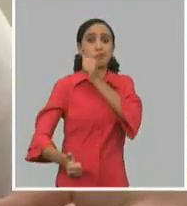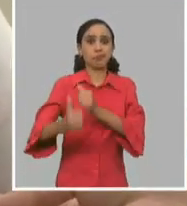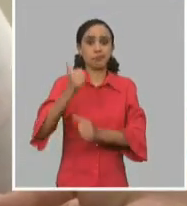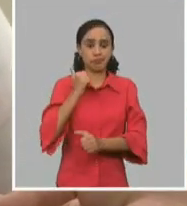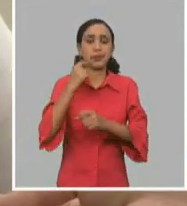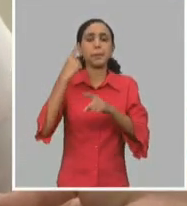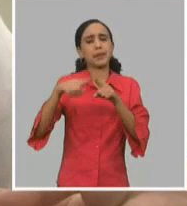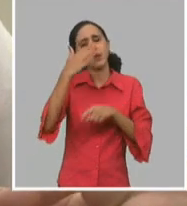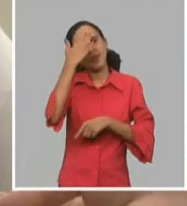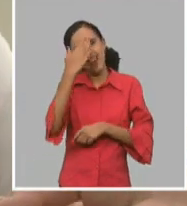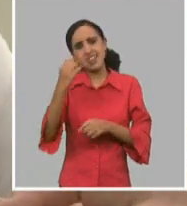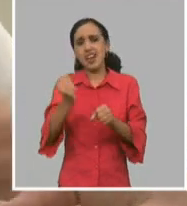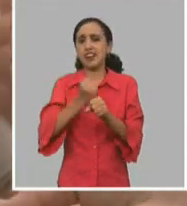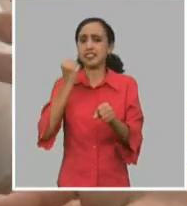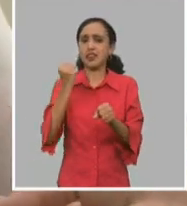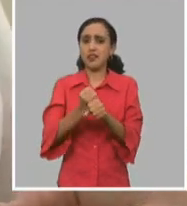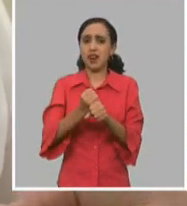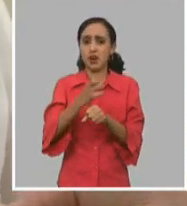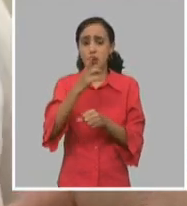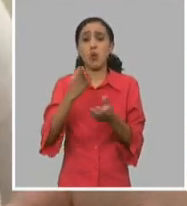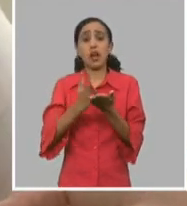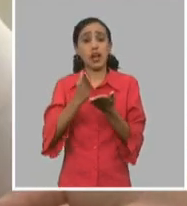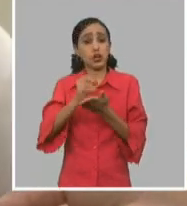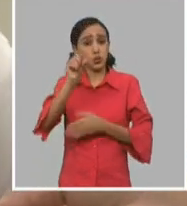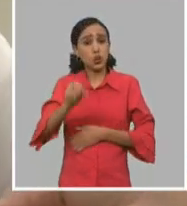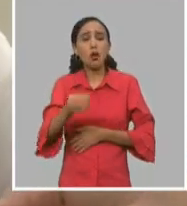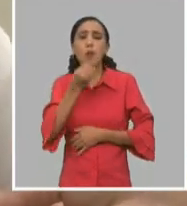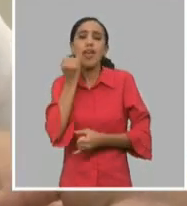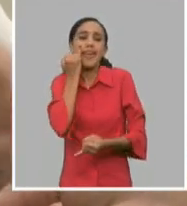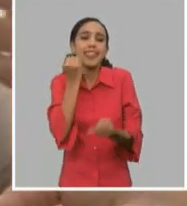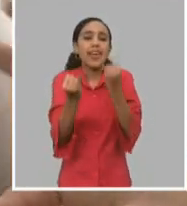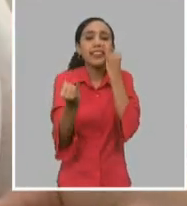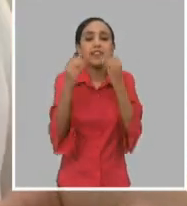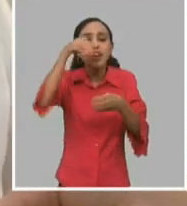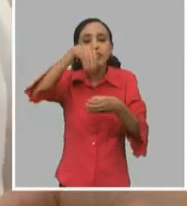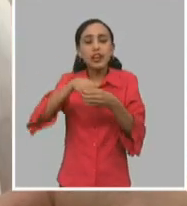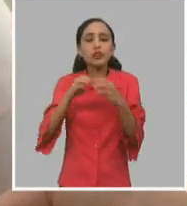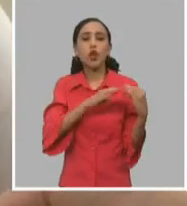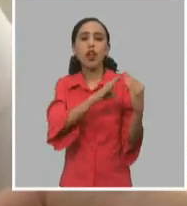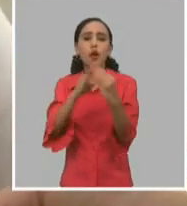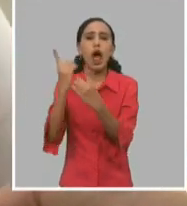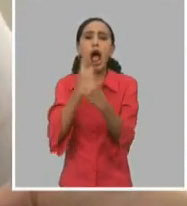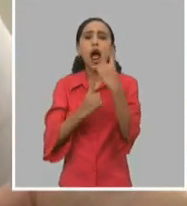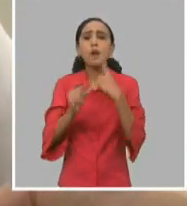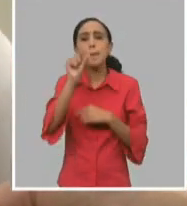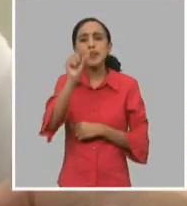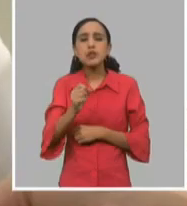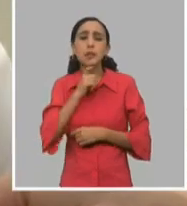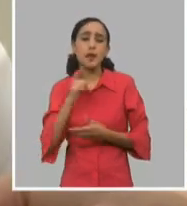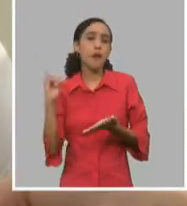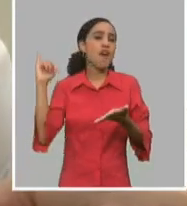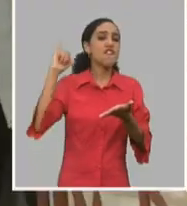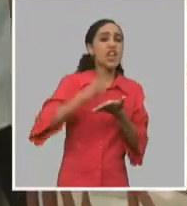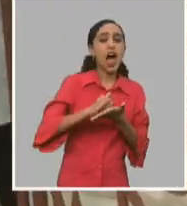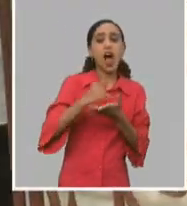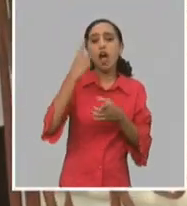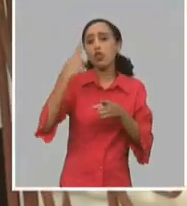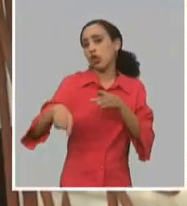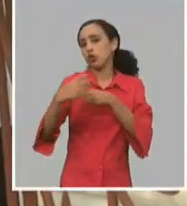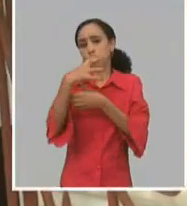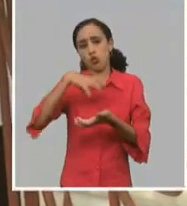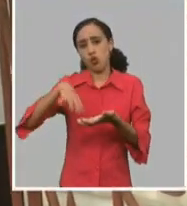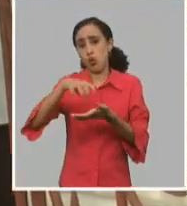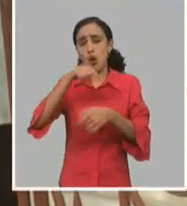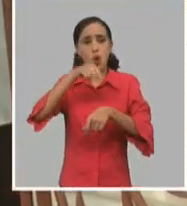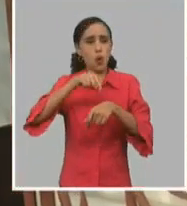labor de los estudiantes que están precisamente identificando en la comunidad a aquellas personas que viajan, que vienen de otros lugares. Tanto en